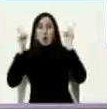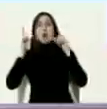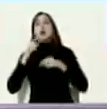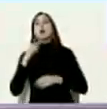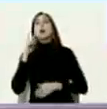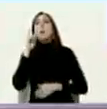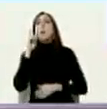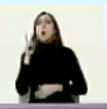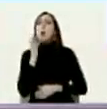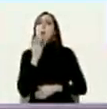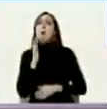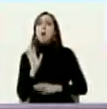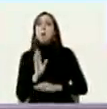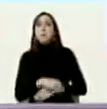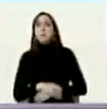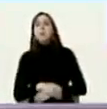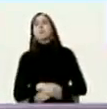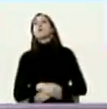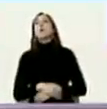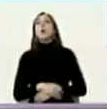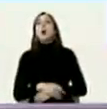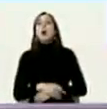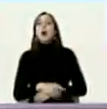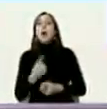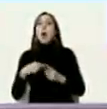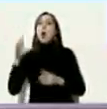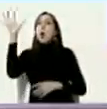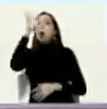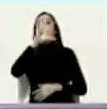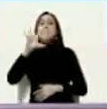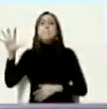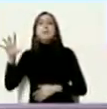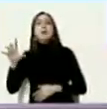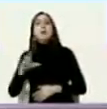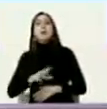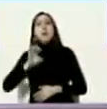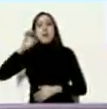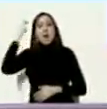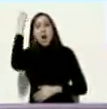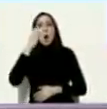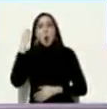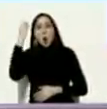en Berlín en París en Nueva York